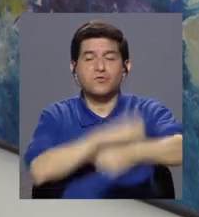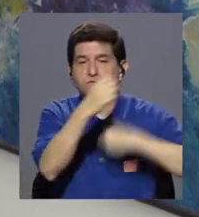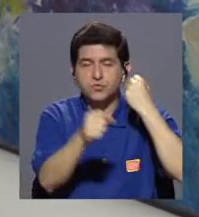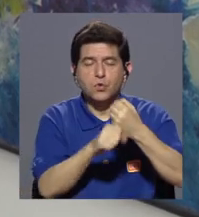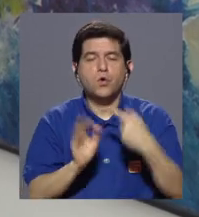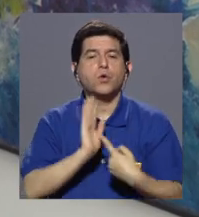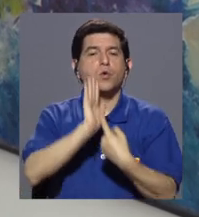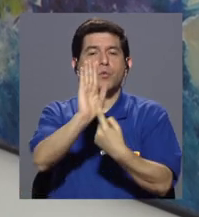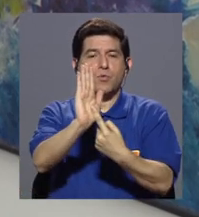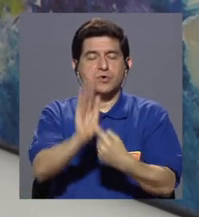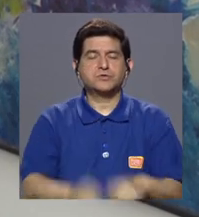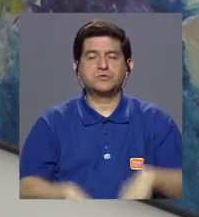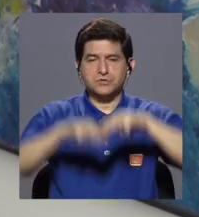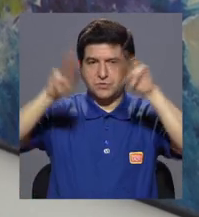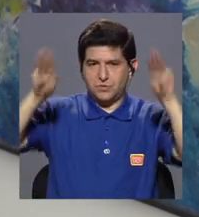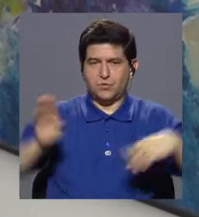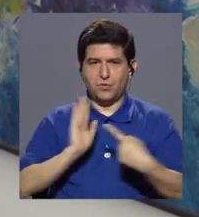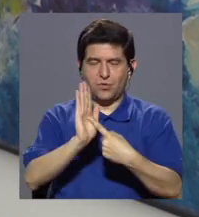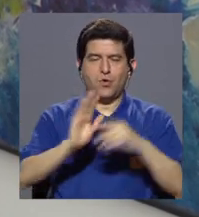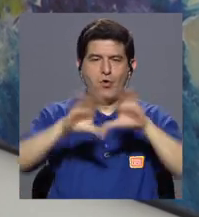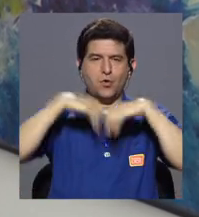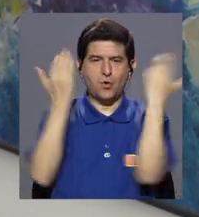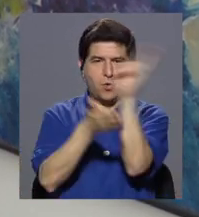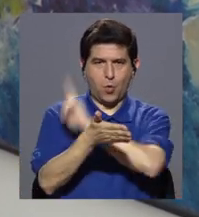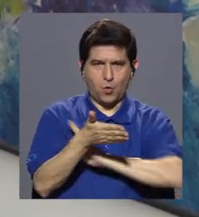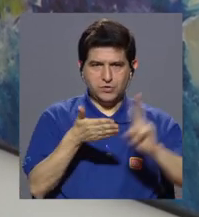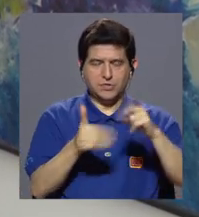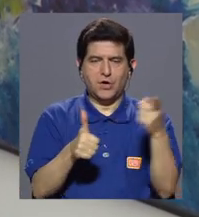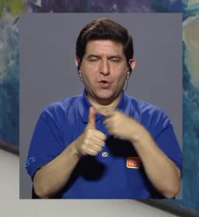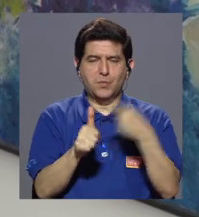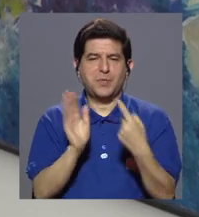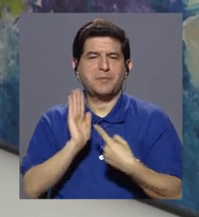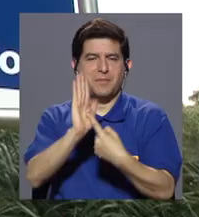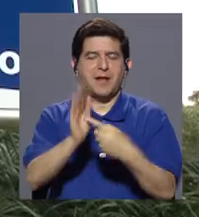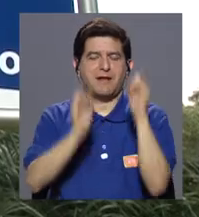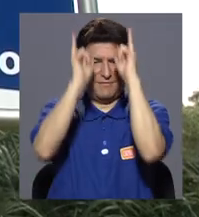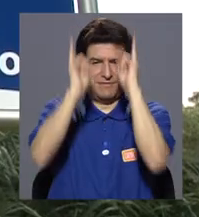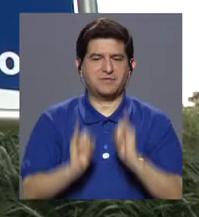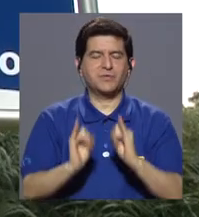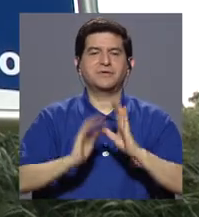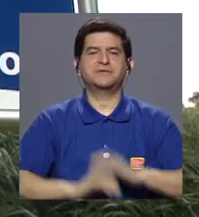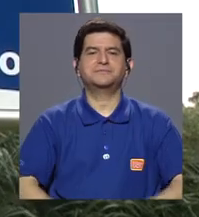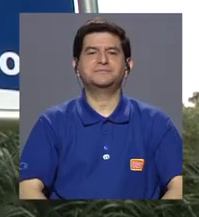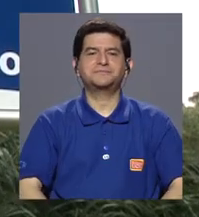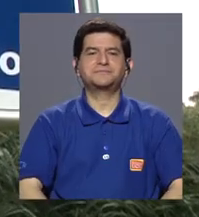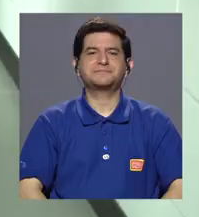entrante pueda exhibir en la galería del Consejo Universitario su primera exhibición individual.